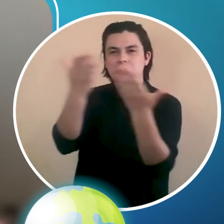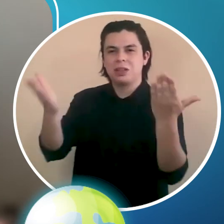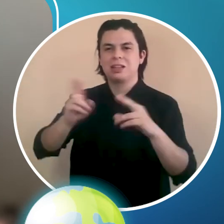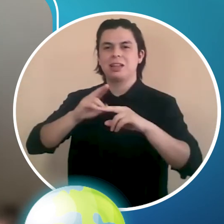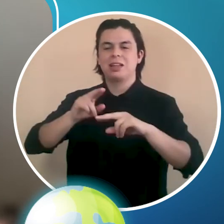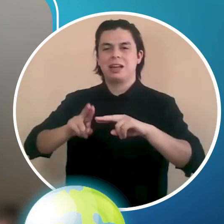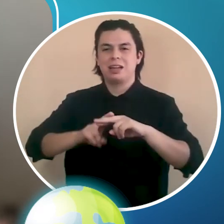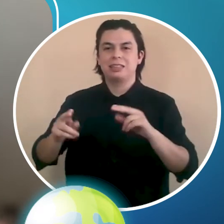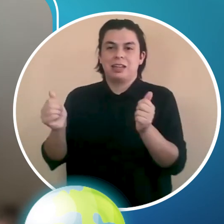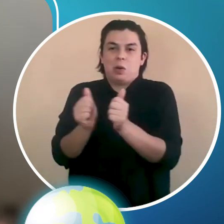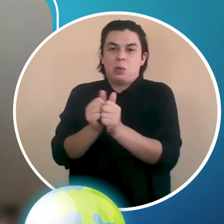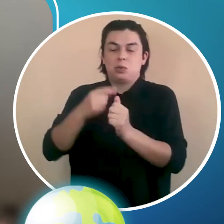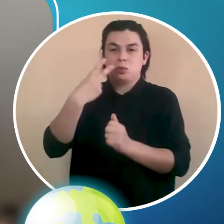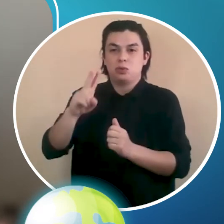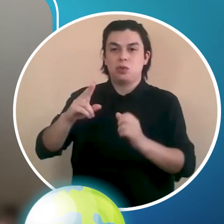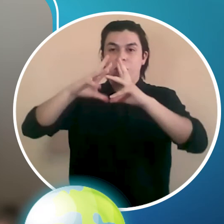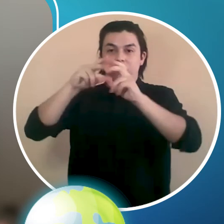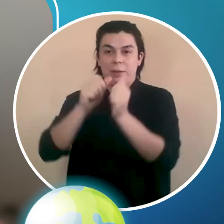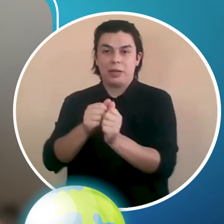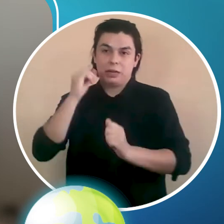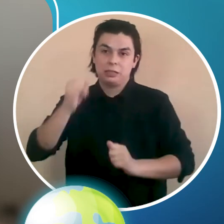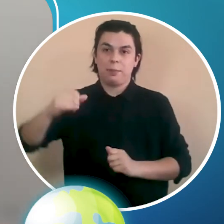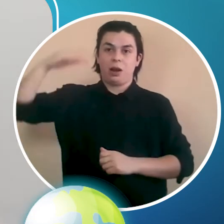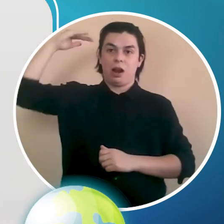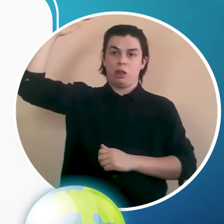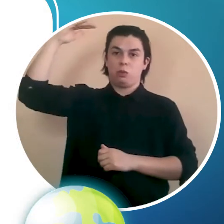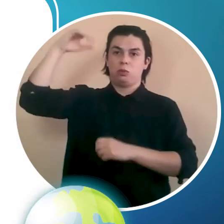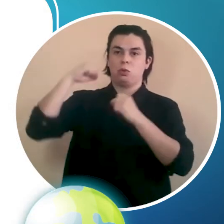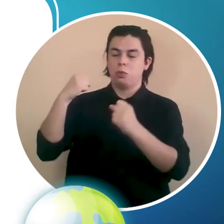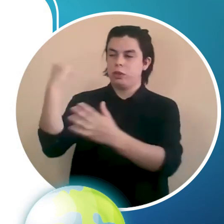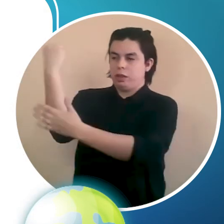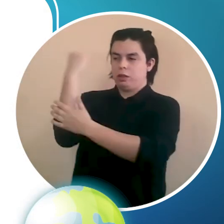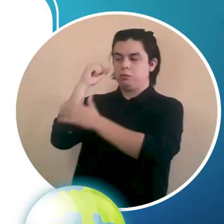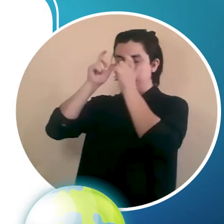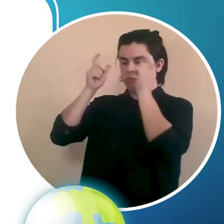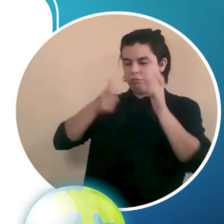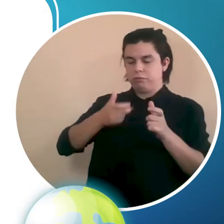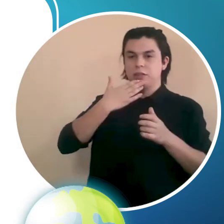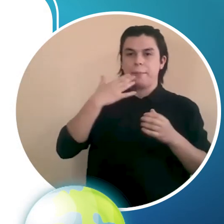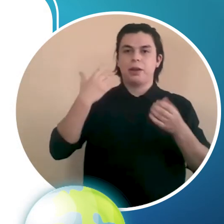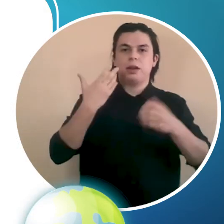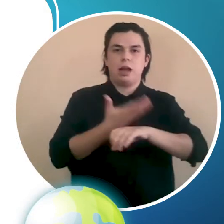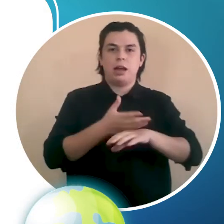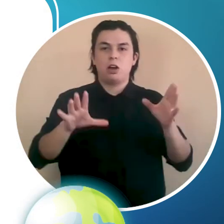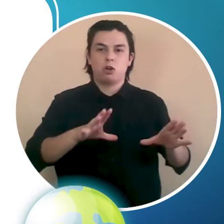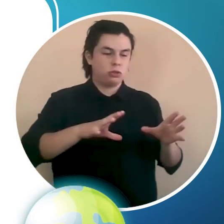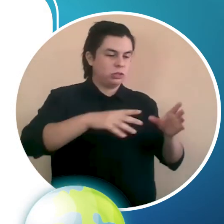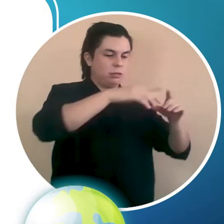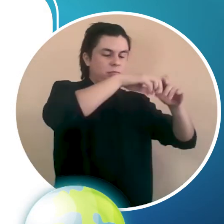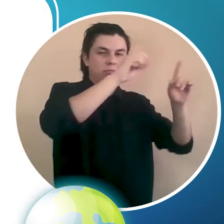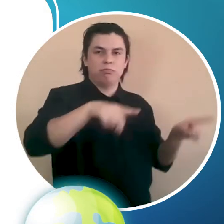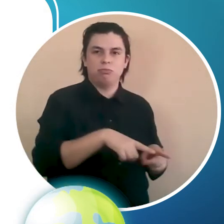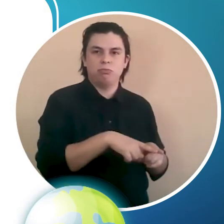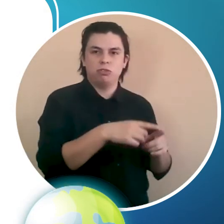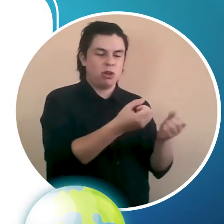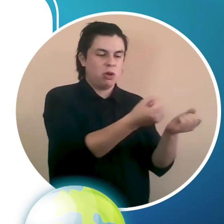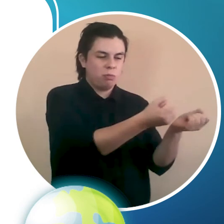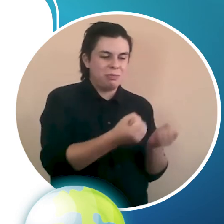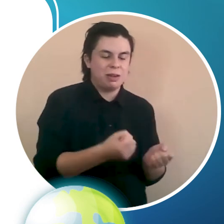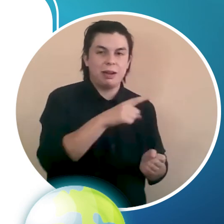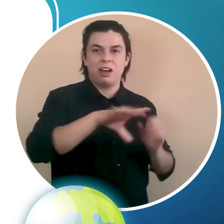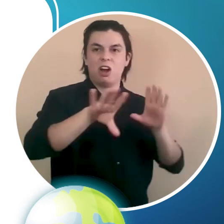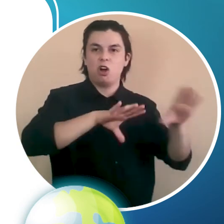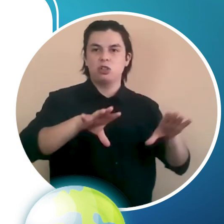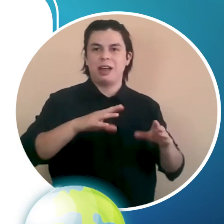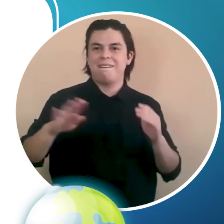y siempre supervisados por la ayuda de un adulto. Y que también puedan tener algún tipo de emergencia con algunos insumos